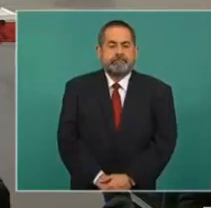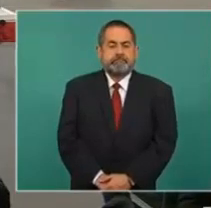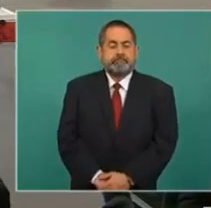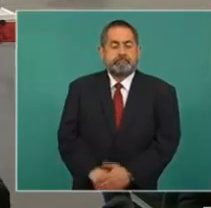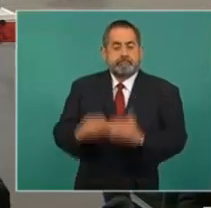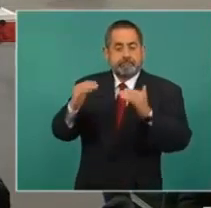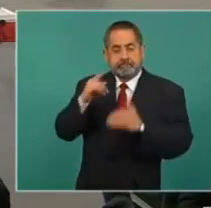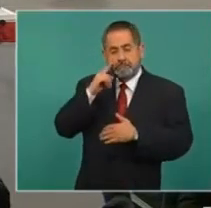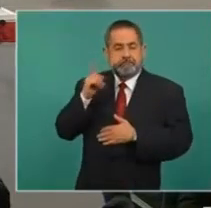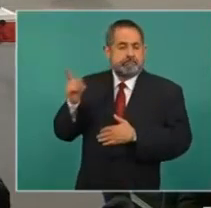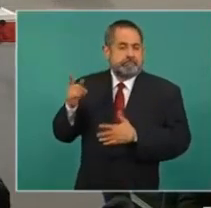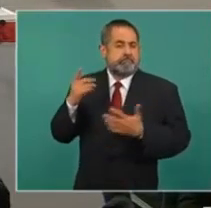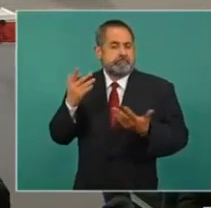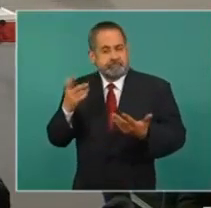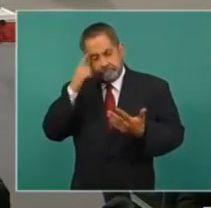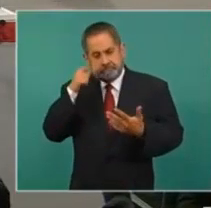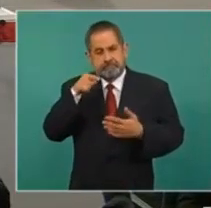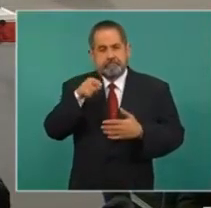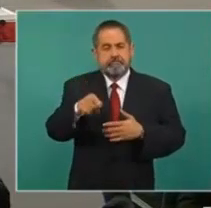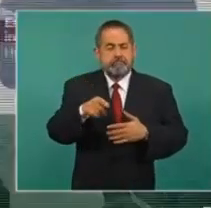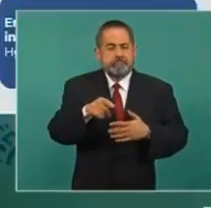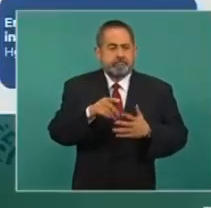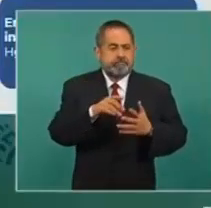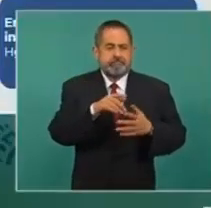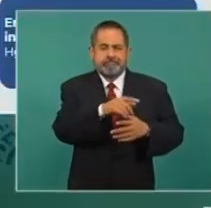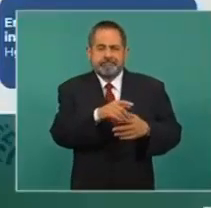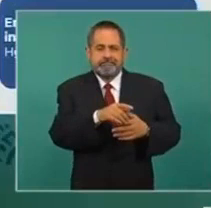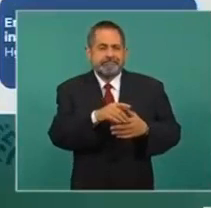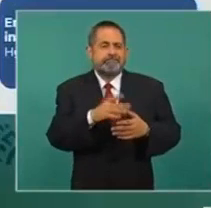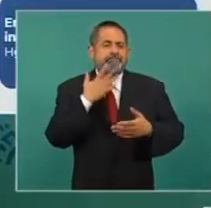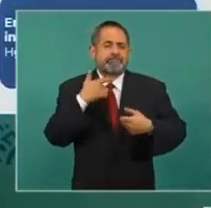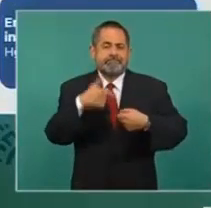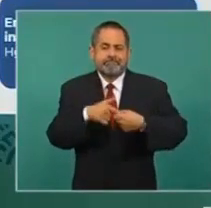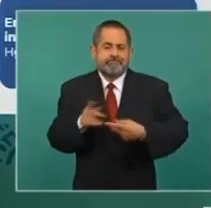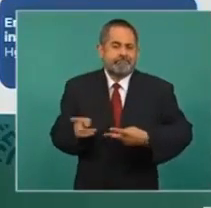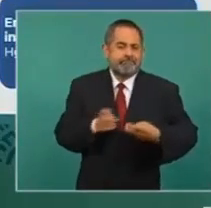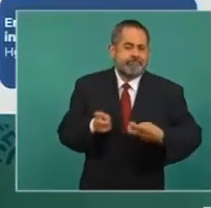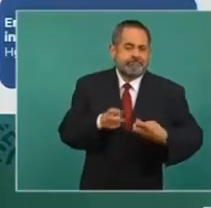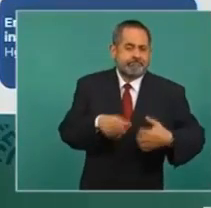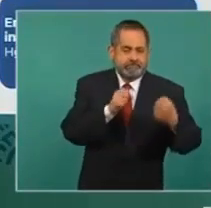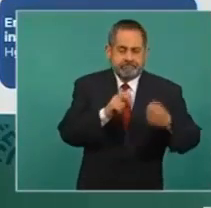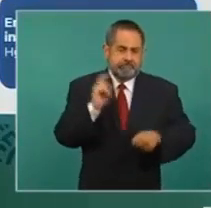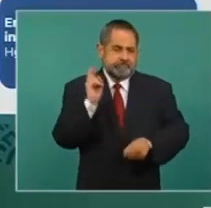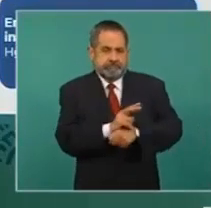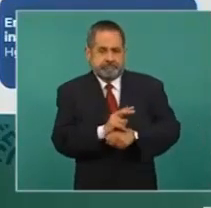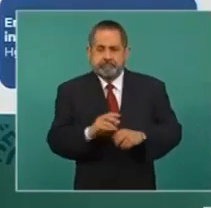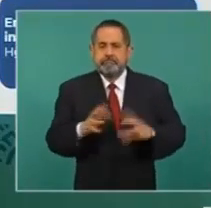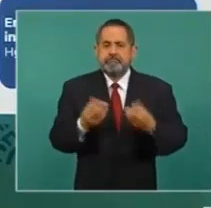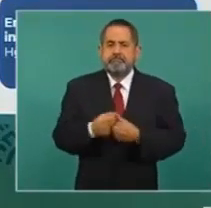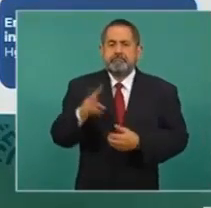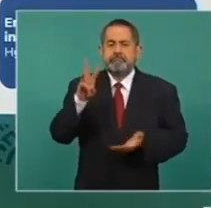misión, las operaciones para el combate al mercado ilícito de combustibles. En el periodo se emplearon 3